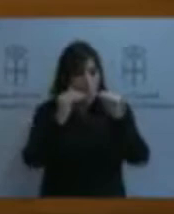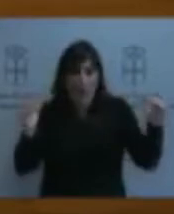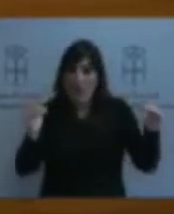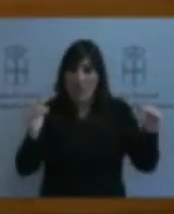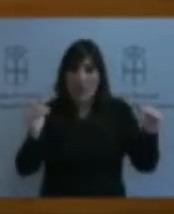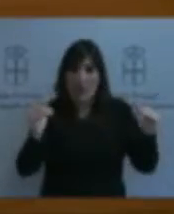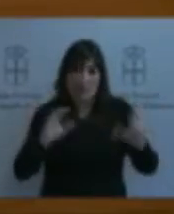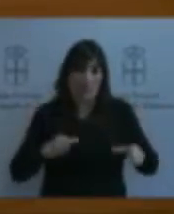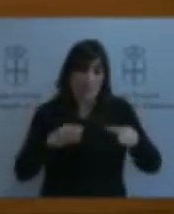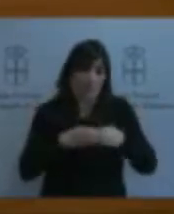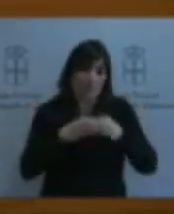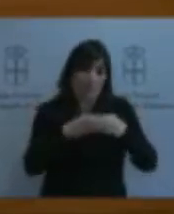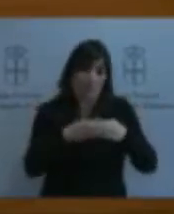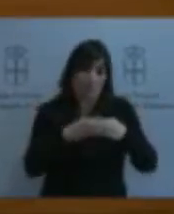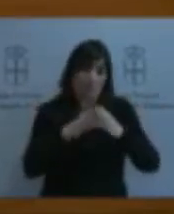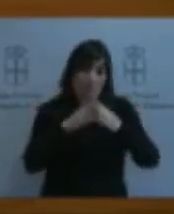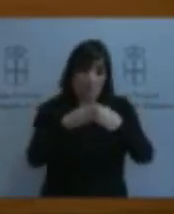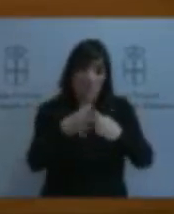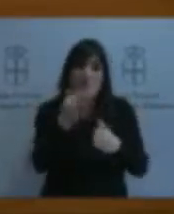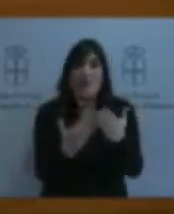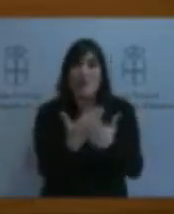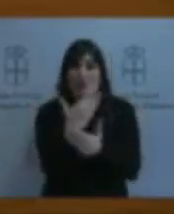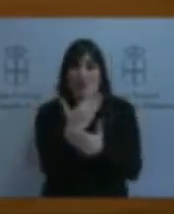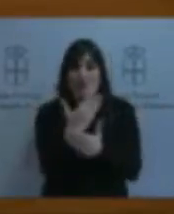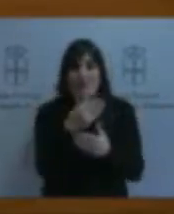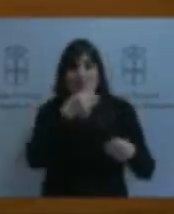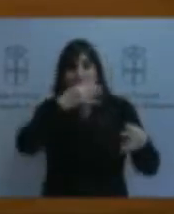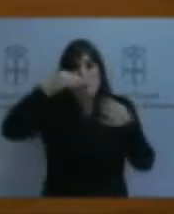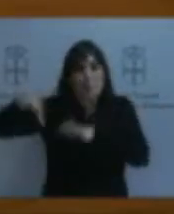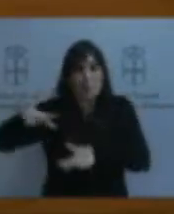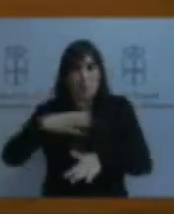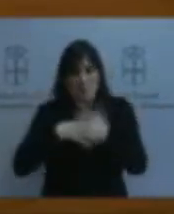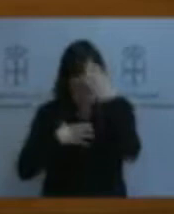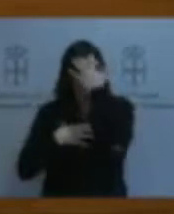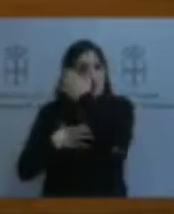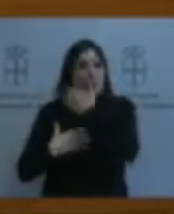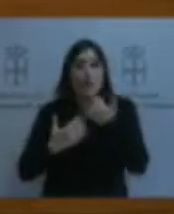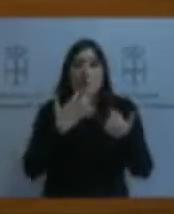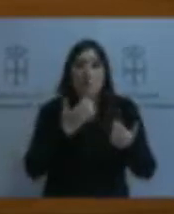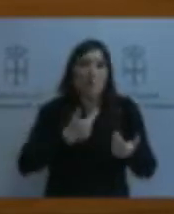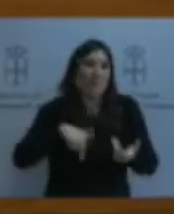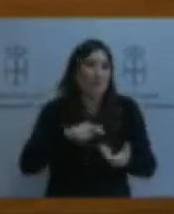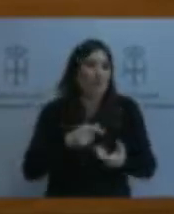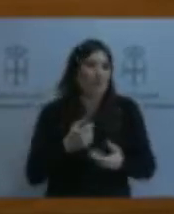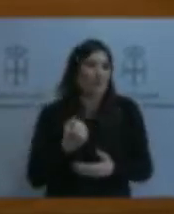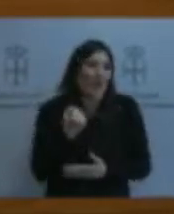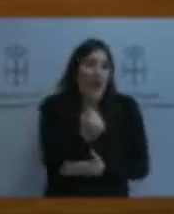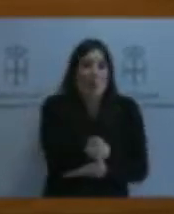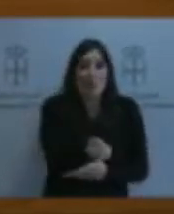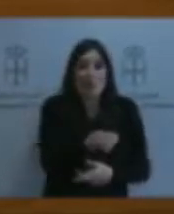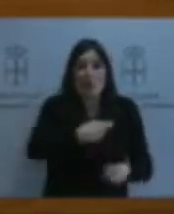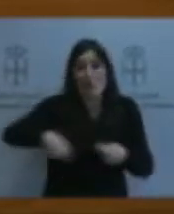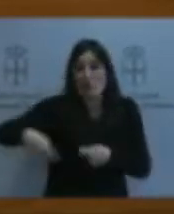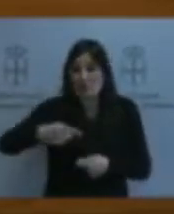día. No transferibles tampoco. Tampoco vamos a comercializar, apoyar que se comercialice con estas transferencias. Y